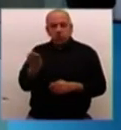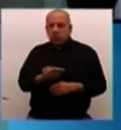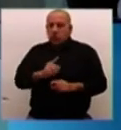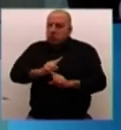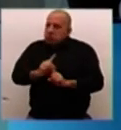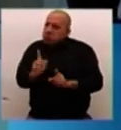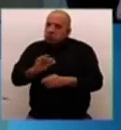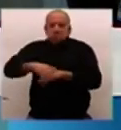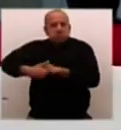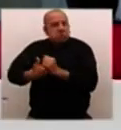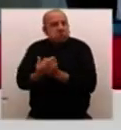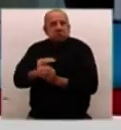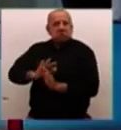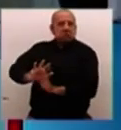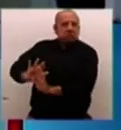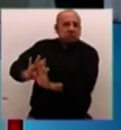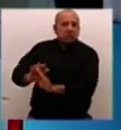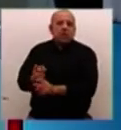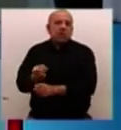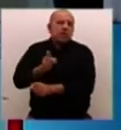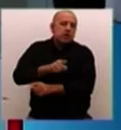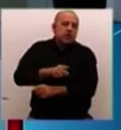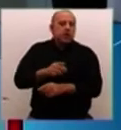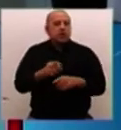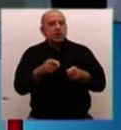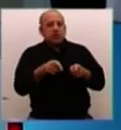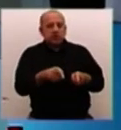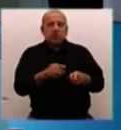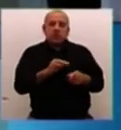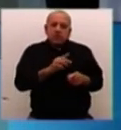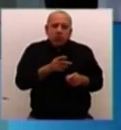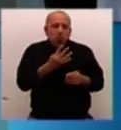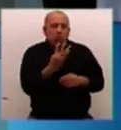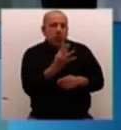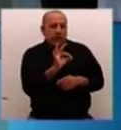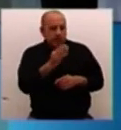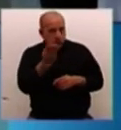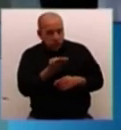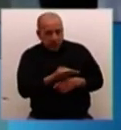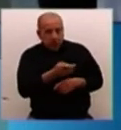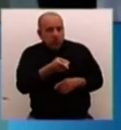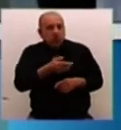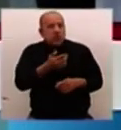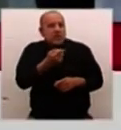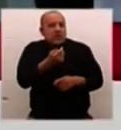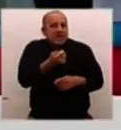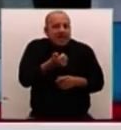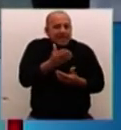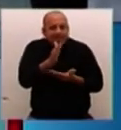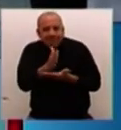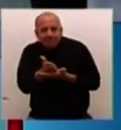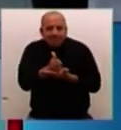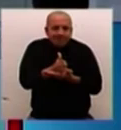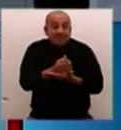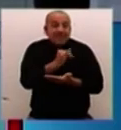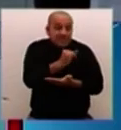decidió no votar. Luego, la otra parte, que es apenas un 40%, casi mitad y mitad, por sí y por no,